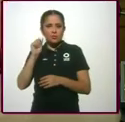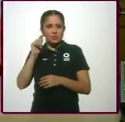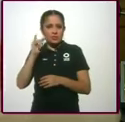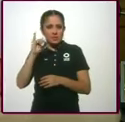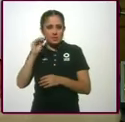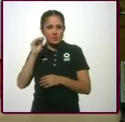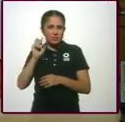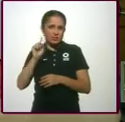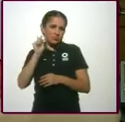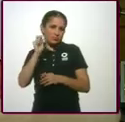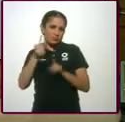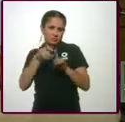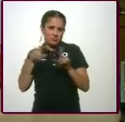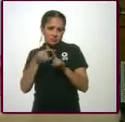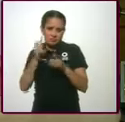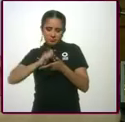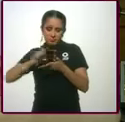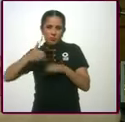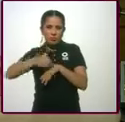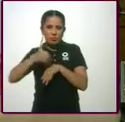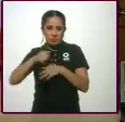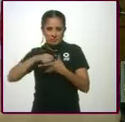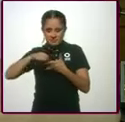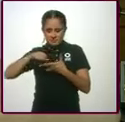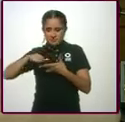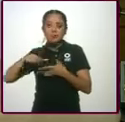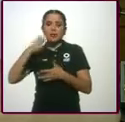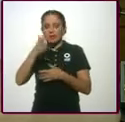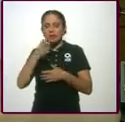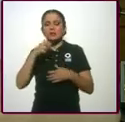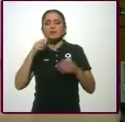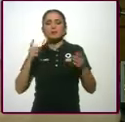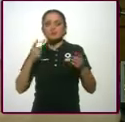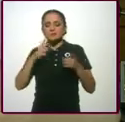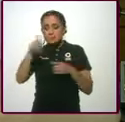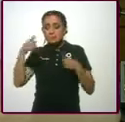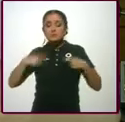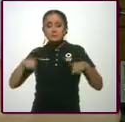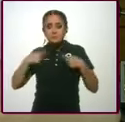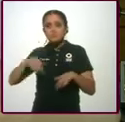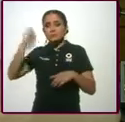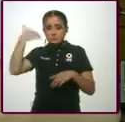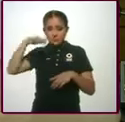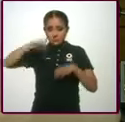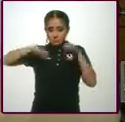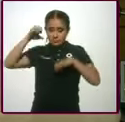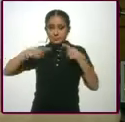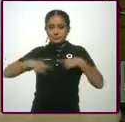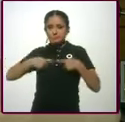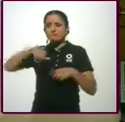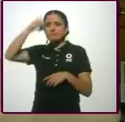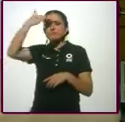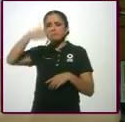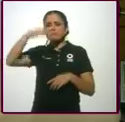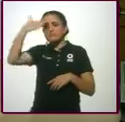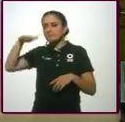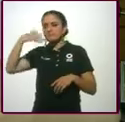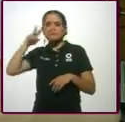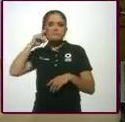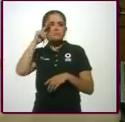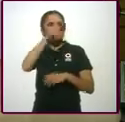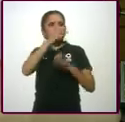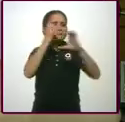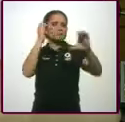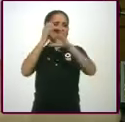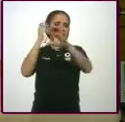como tú lo viviste y como muchos de nuestros televidentes lo vivieron, de que veían camionetas que